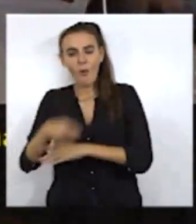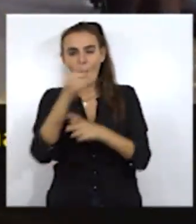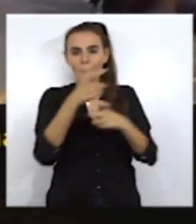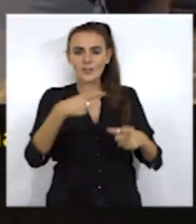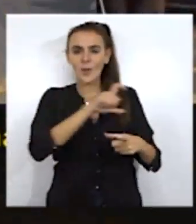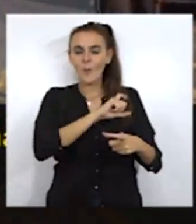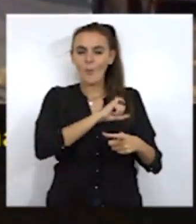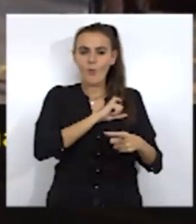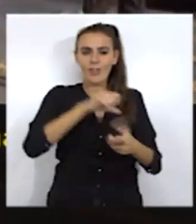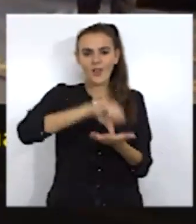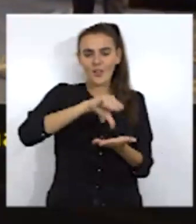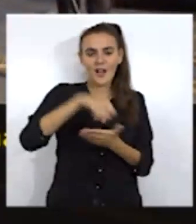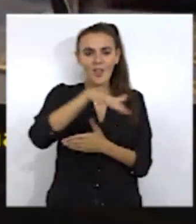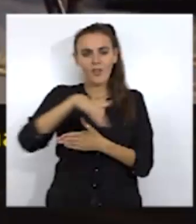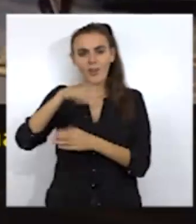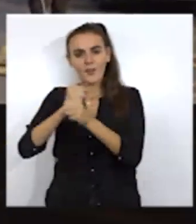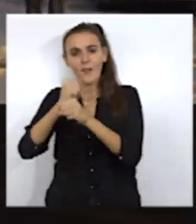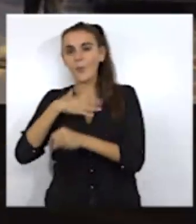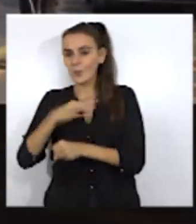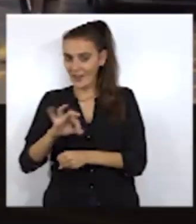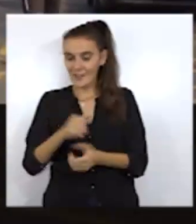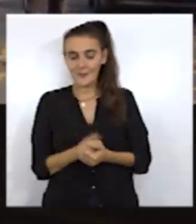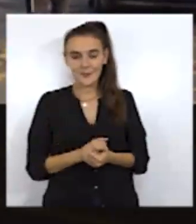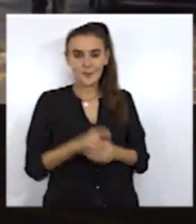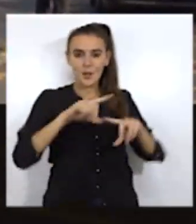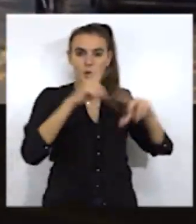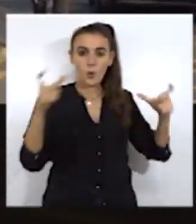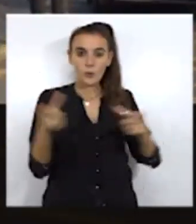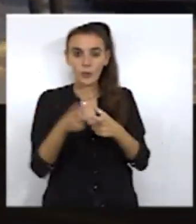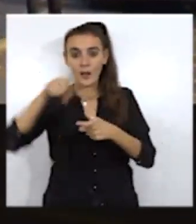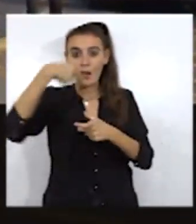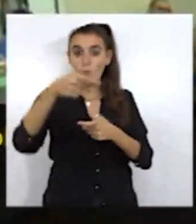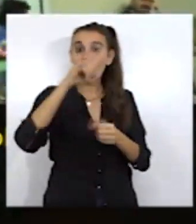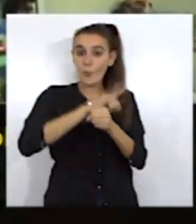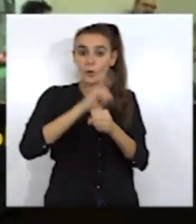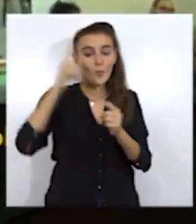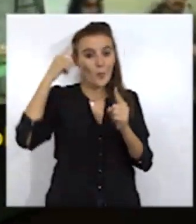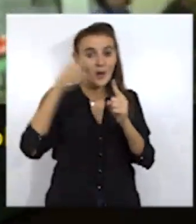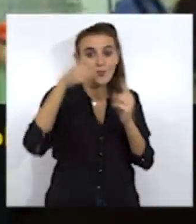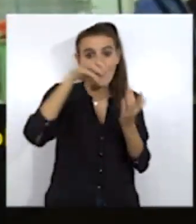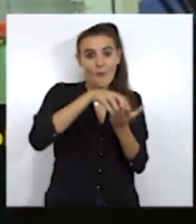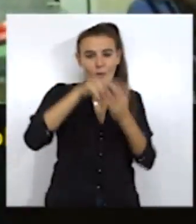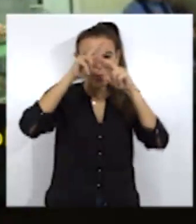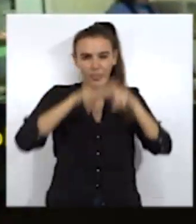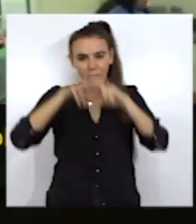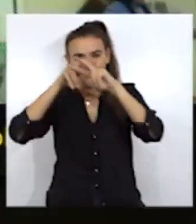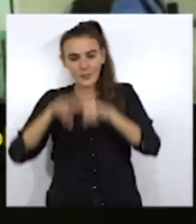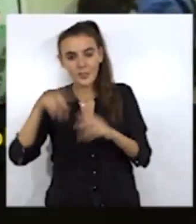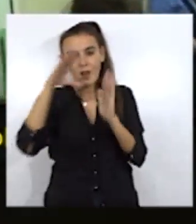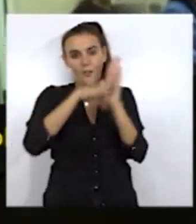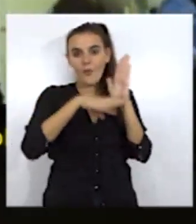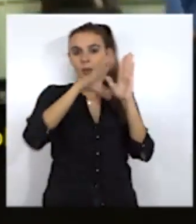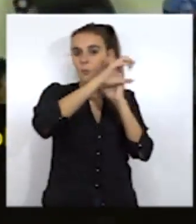para que los policías locales puedan actuar en esa zona. Se volverán a reunir el próximo lunes para que las centrales puedan estudiar